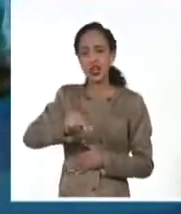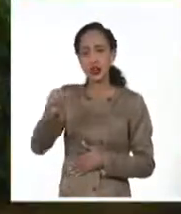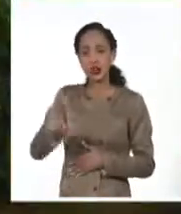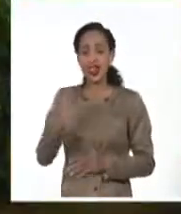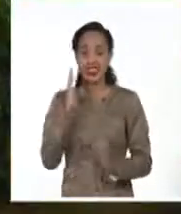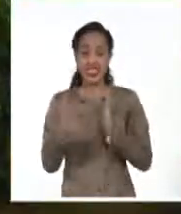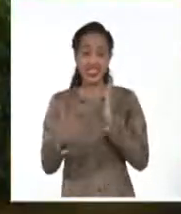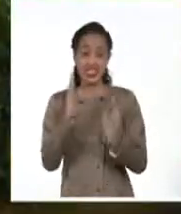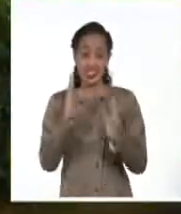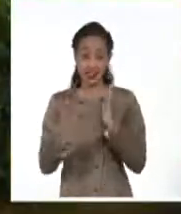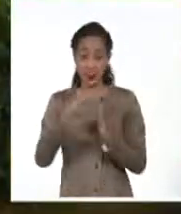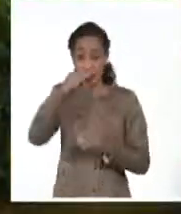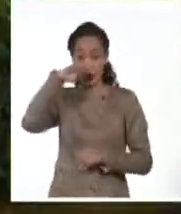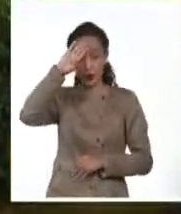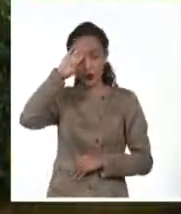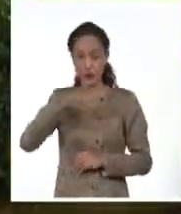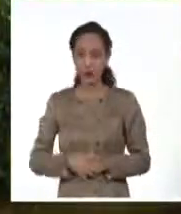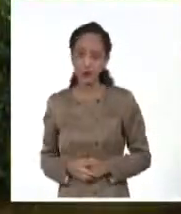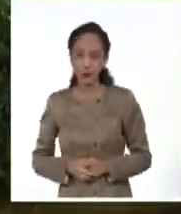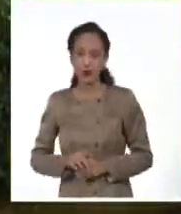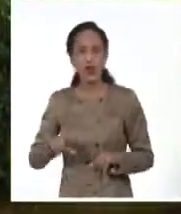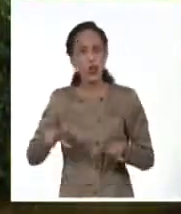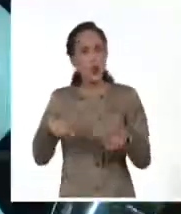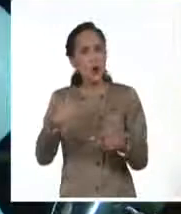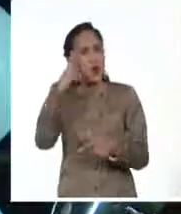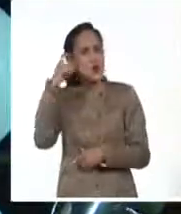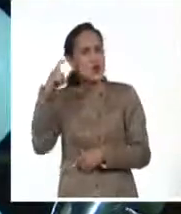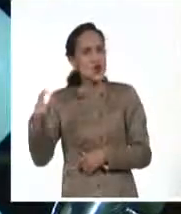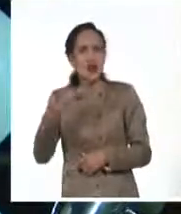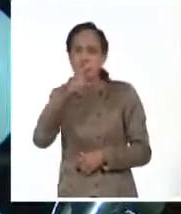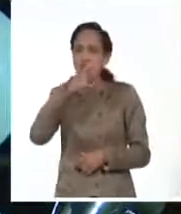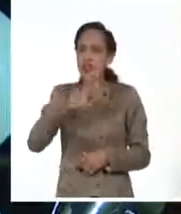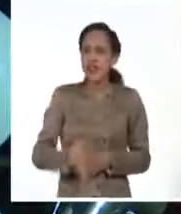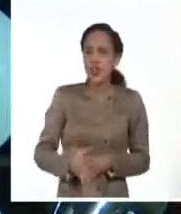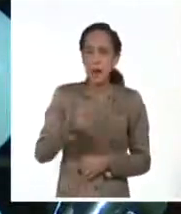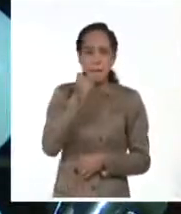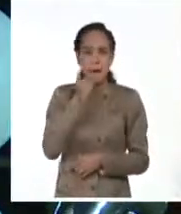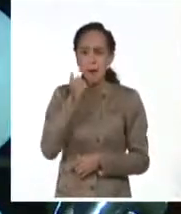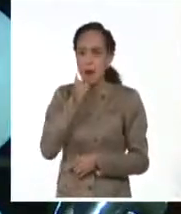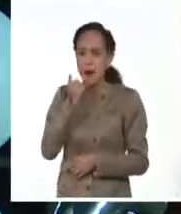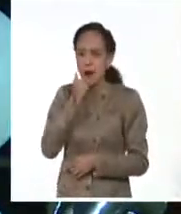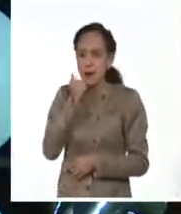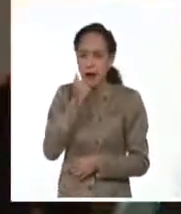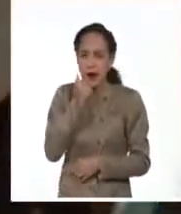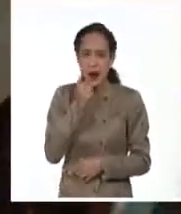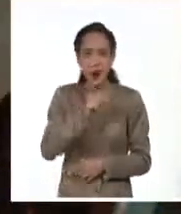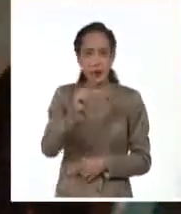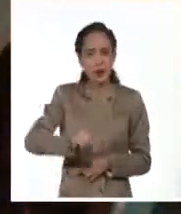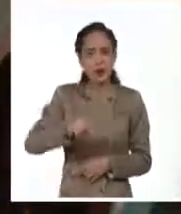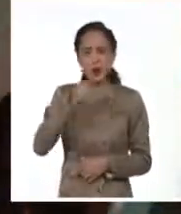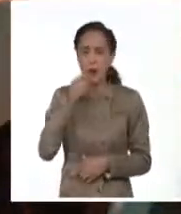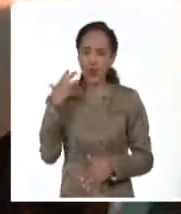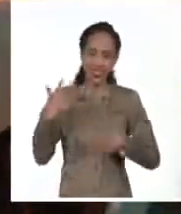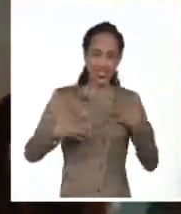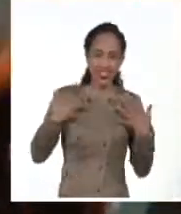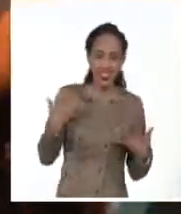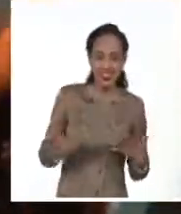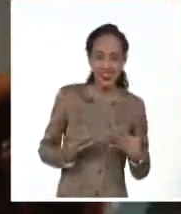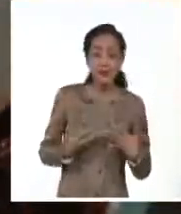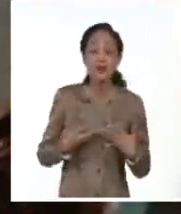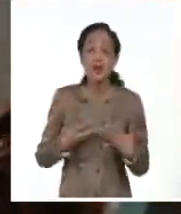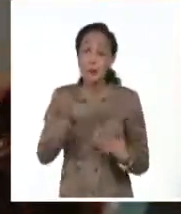central del país. Se cumplió el sueño de Fidel de multiplicar las oportunidades. Marisol Ramírez,